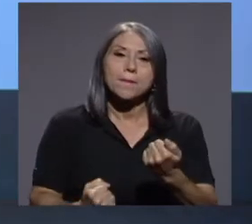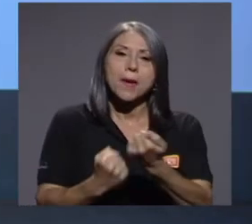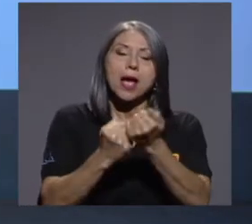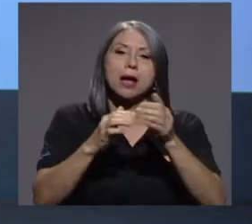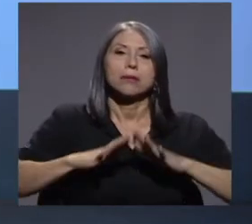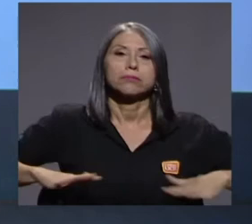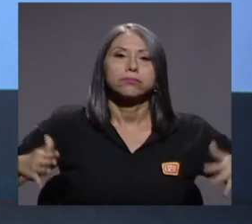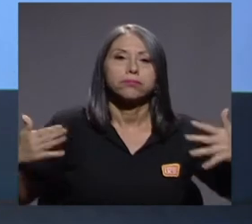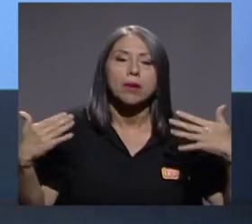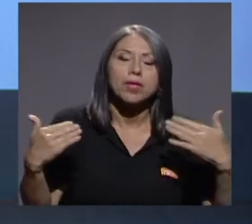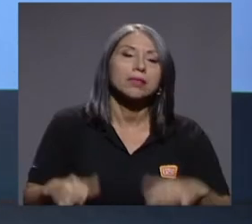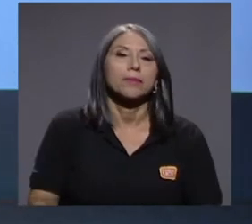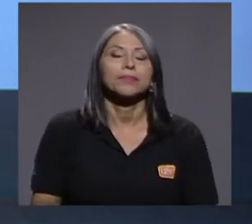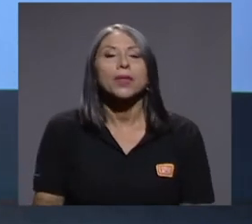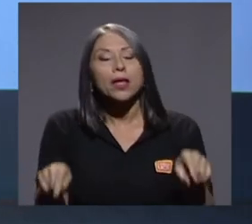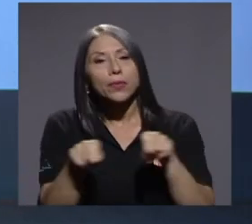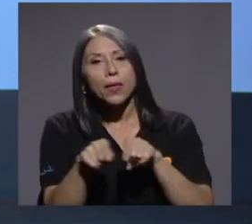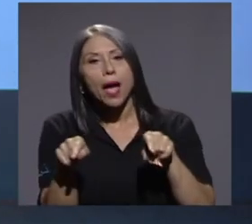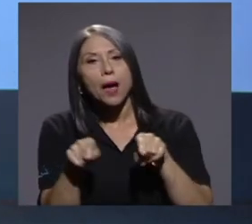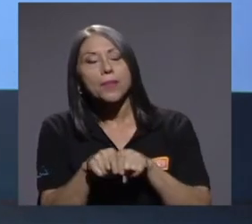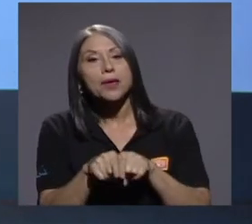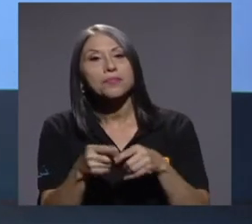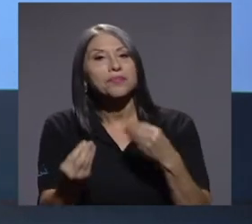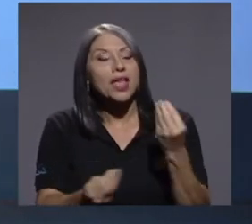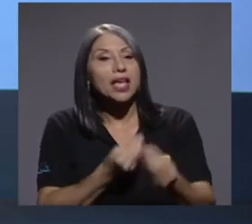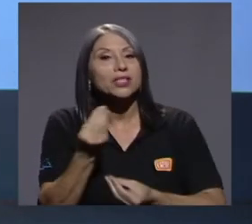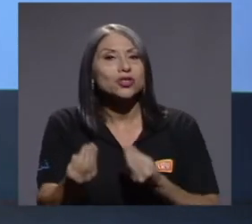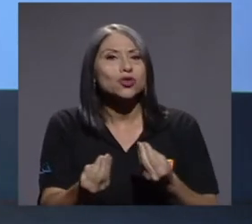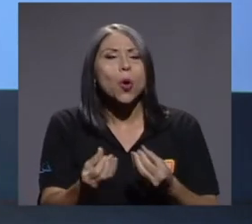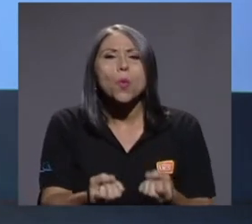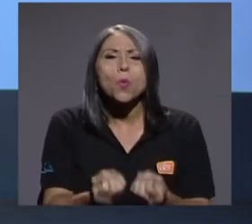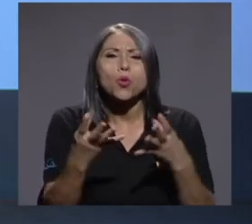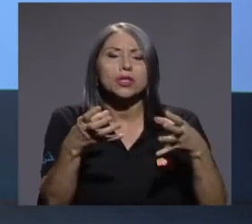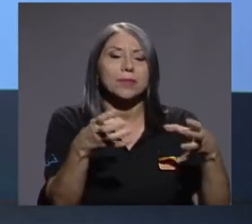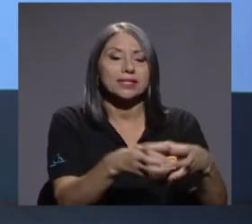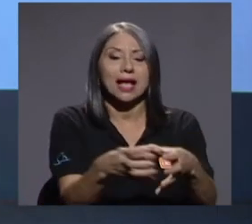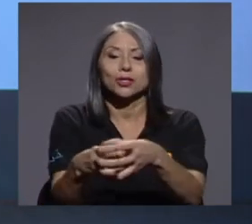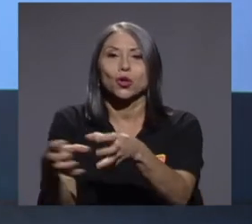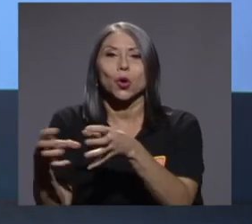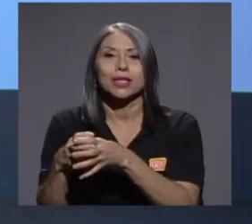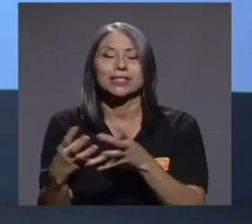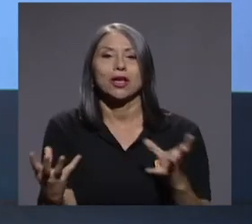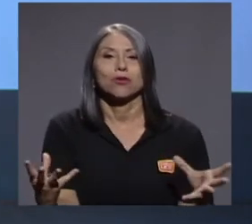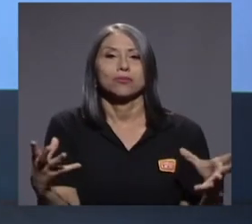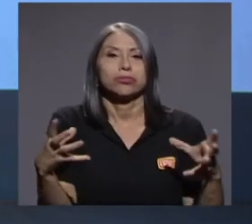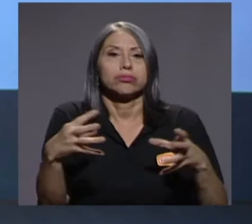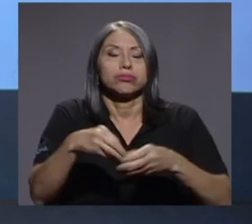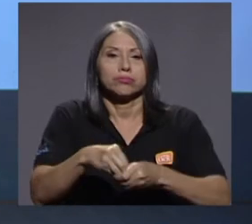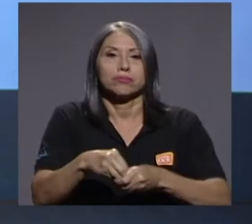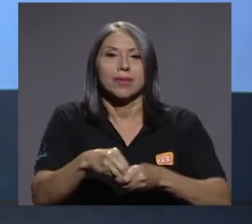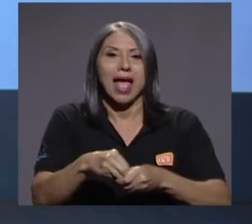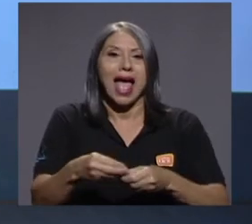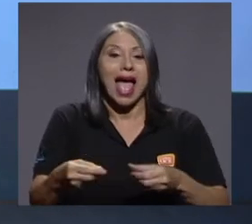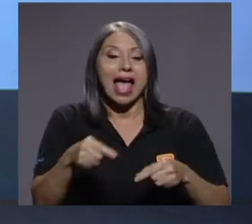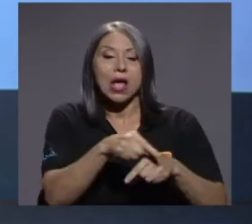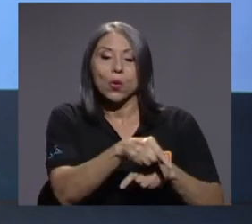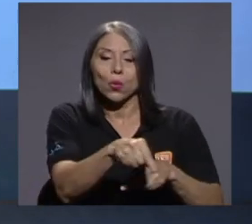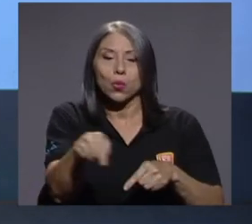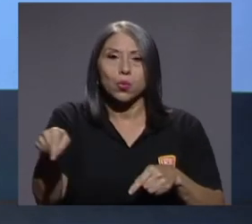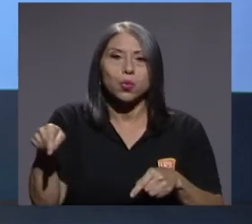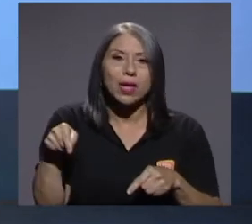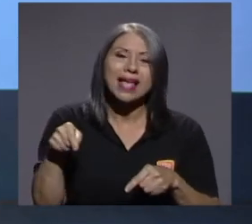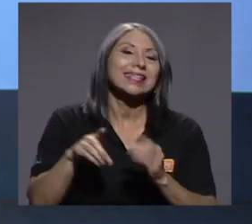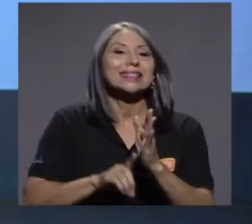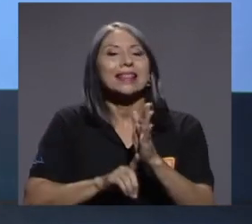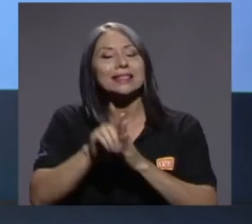Esto hace también que haya una inclusión de múltiples actores y que a veces en esta cantidad de actores se desarrollen